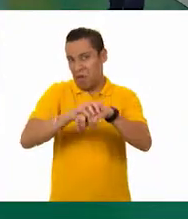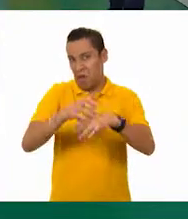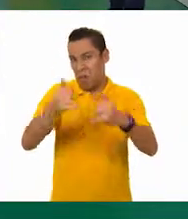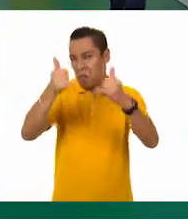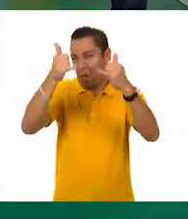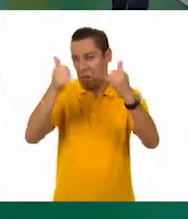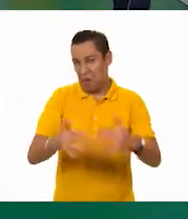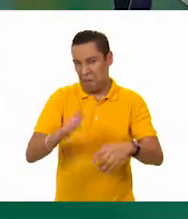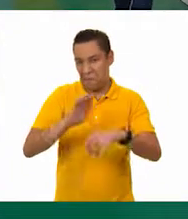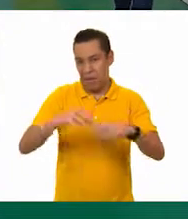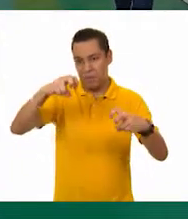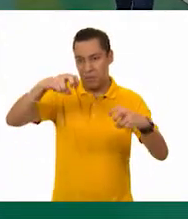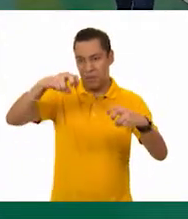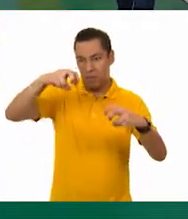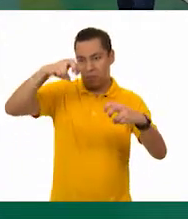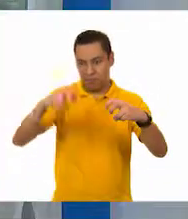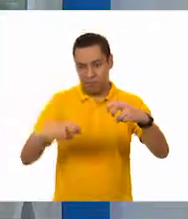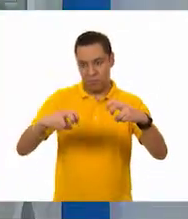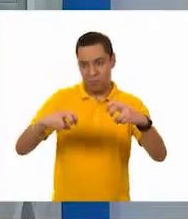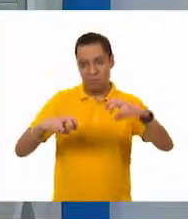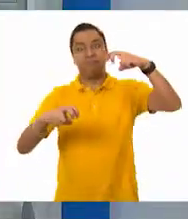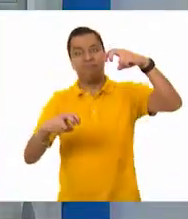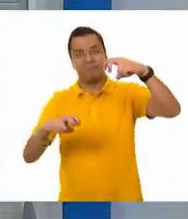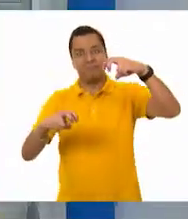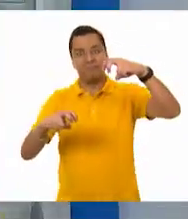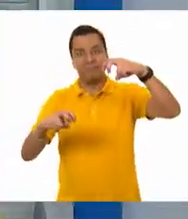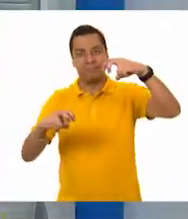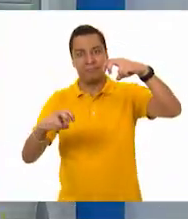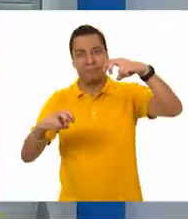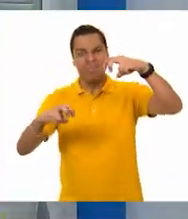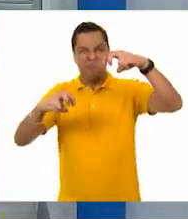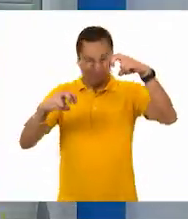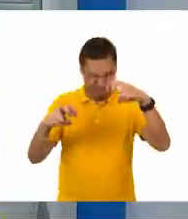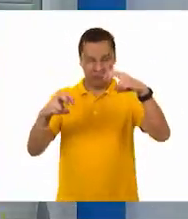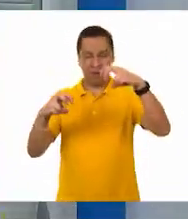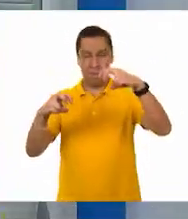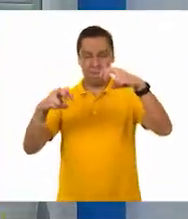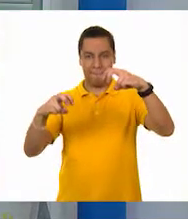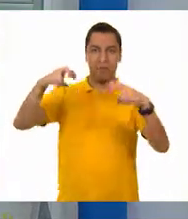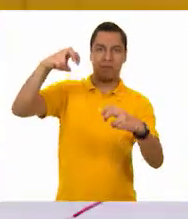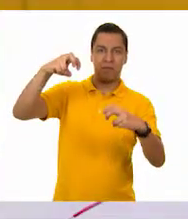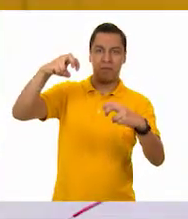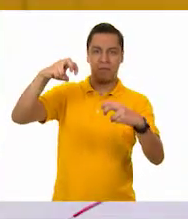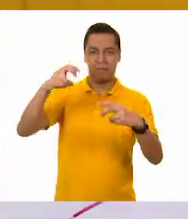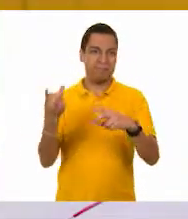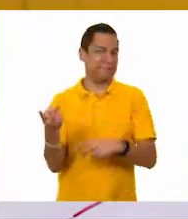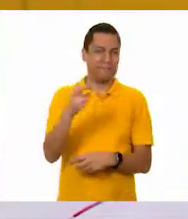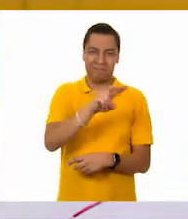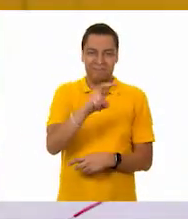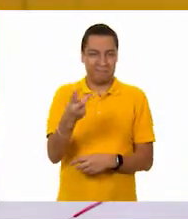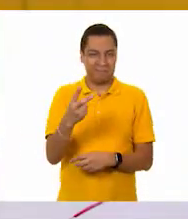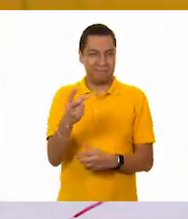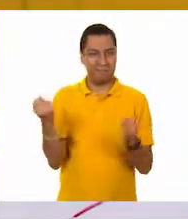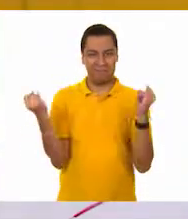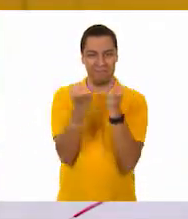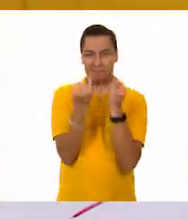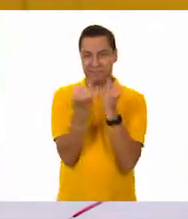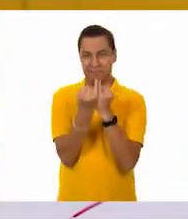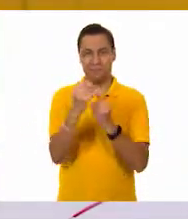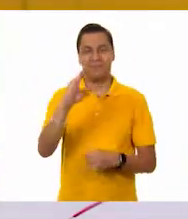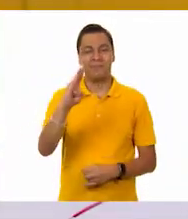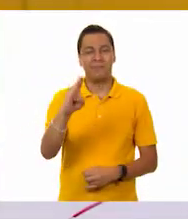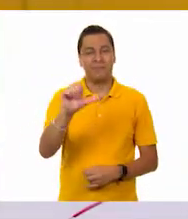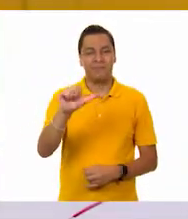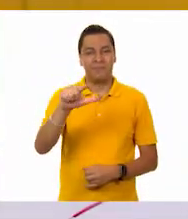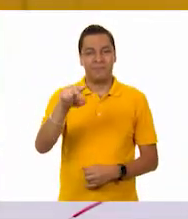vamos a comprobar lo que hemos estado indagando, ¿qué te parece si empezamos con una papa y una manzana? Una papa y una manzana. Ya tengo una papa